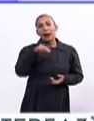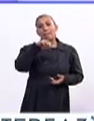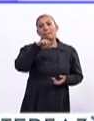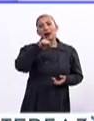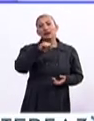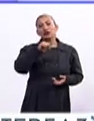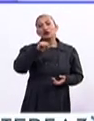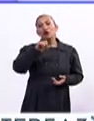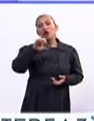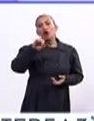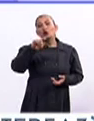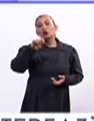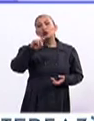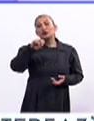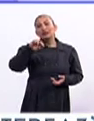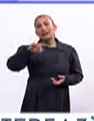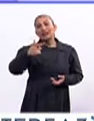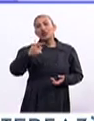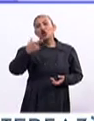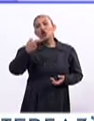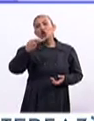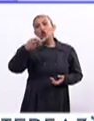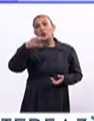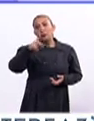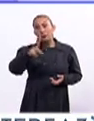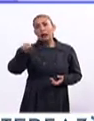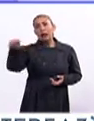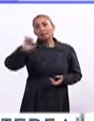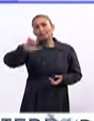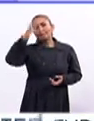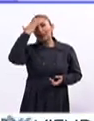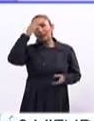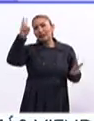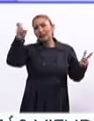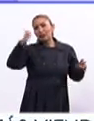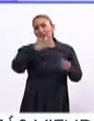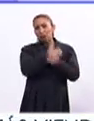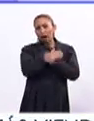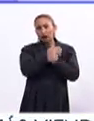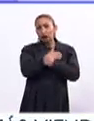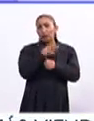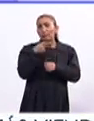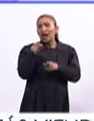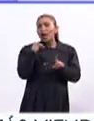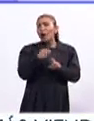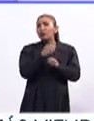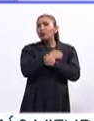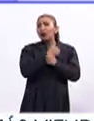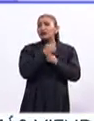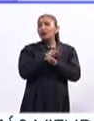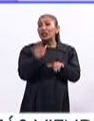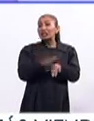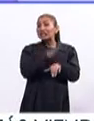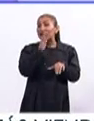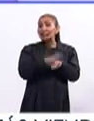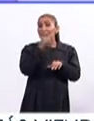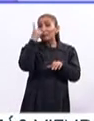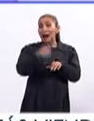de los